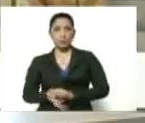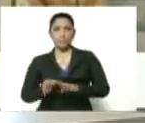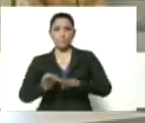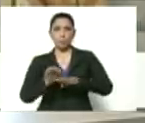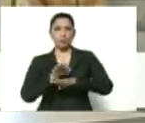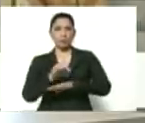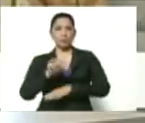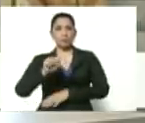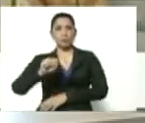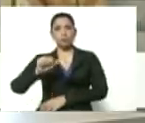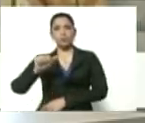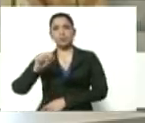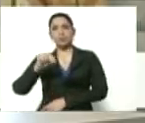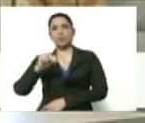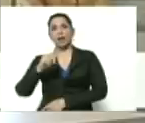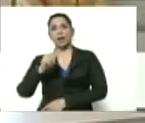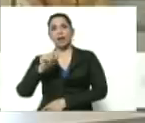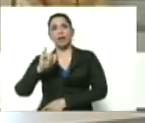Mariño.